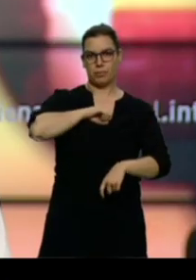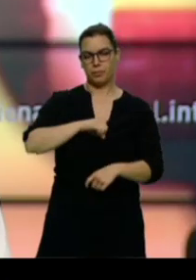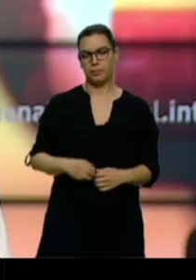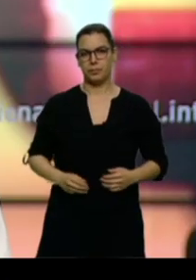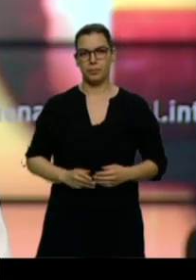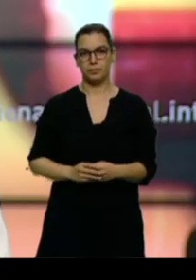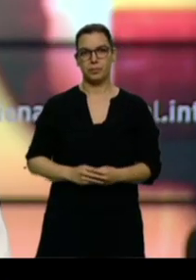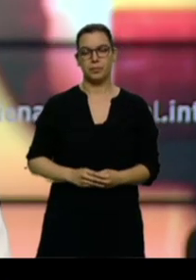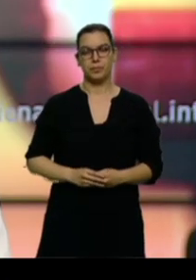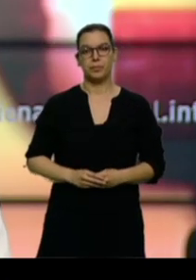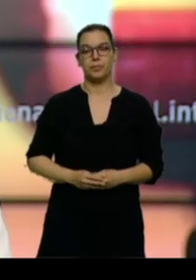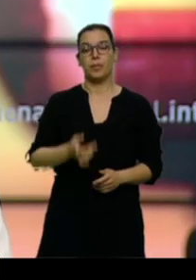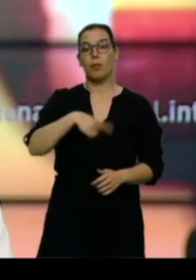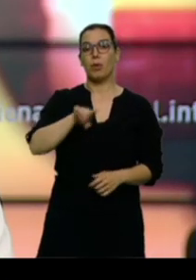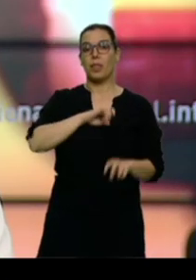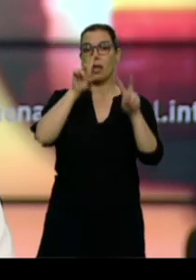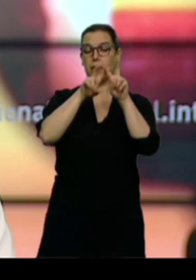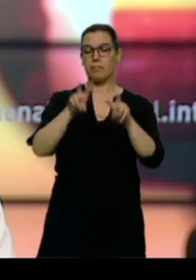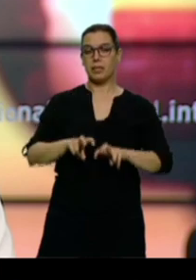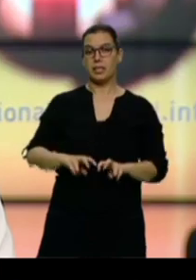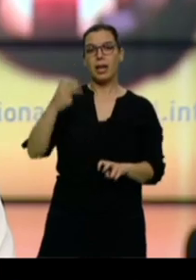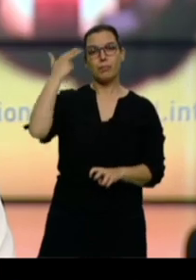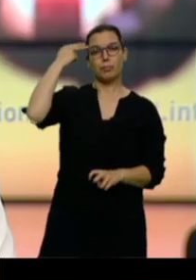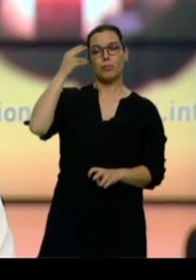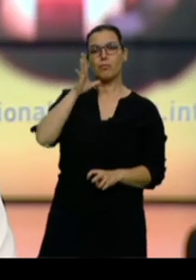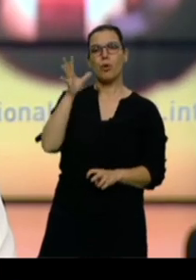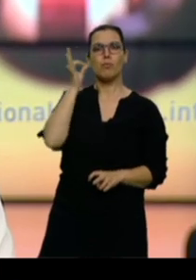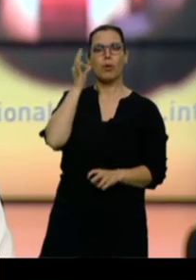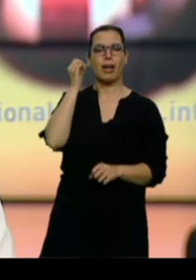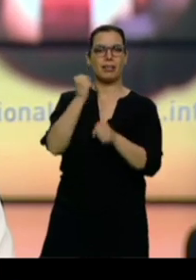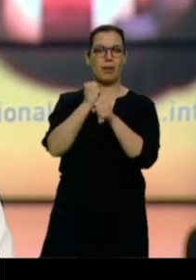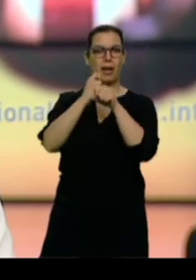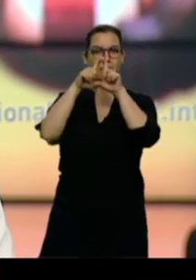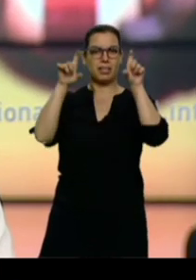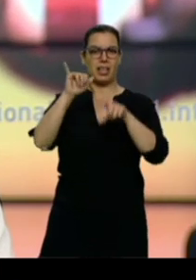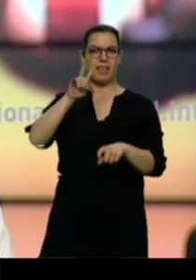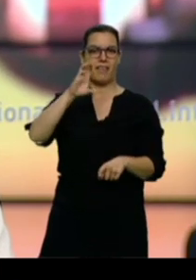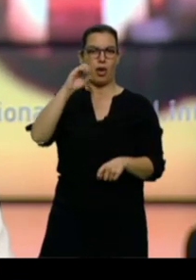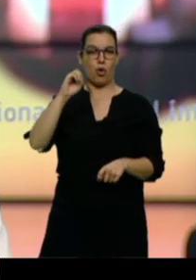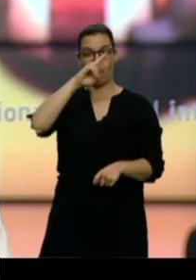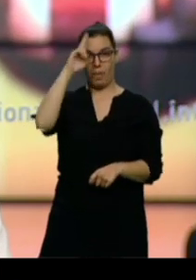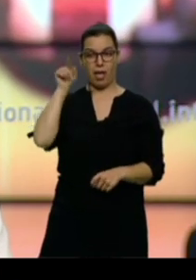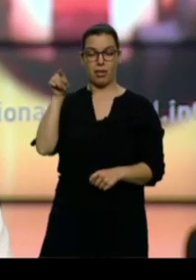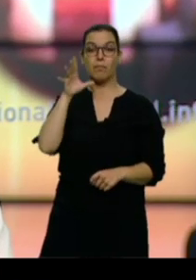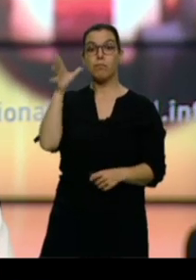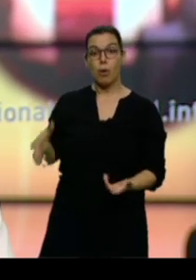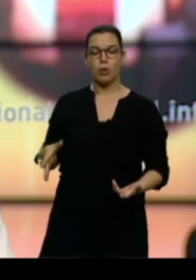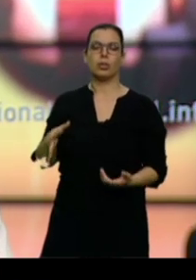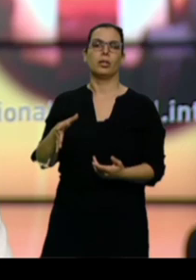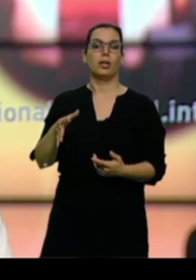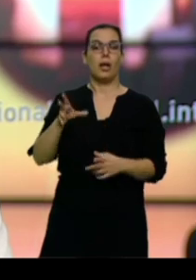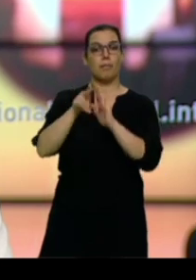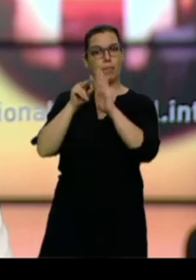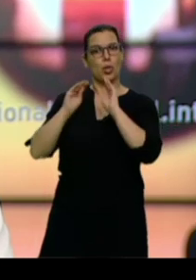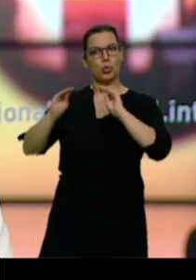La policía investiga el suicidio de una trabajadora de Ibeco en Madrid. Se quitó la vida después de que un vídeo suyo de contenido sexual se